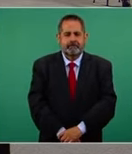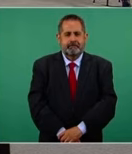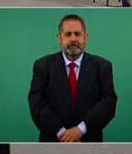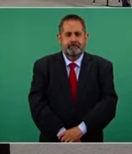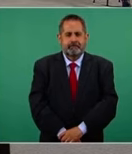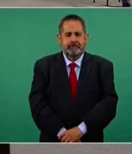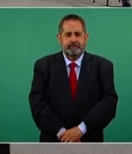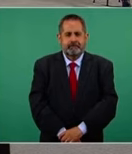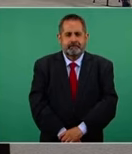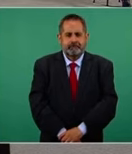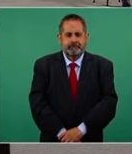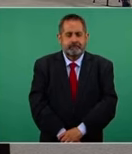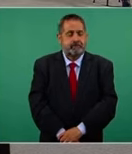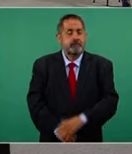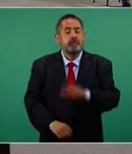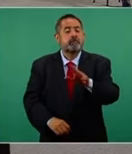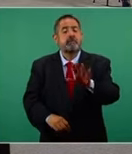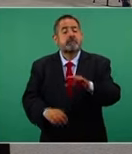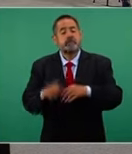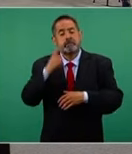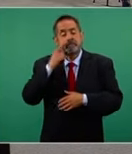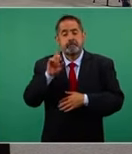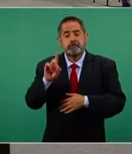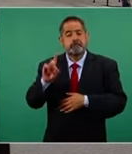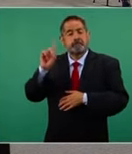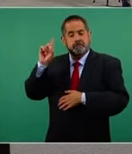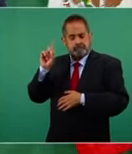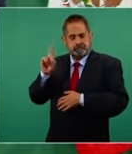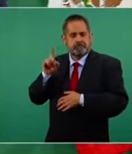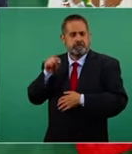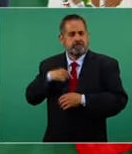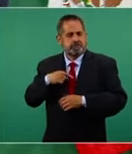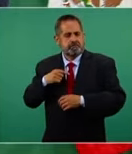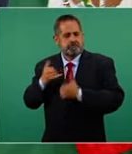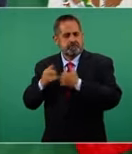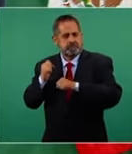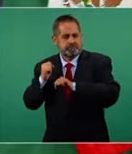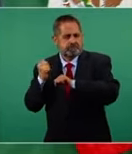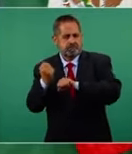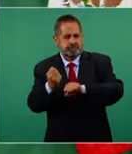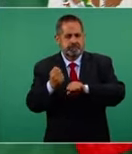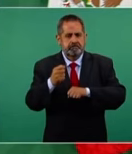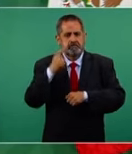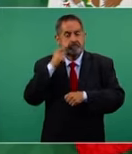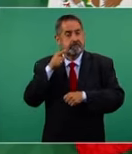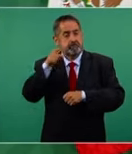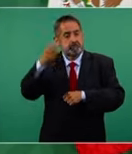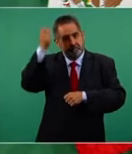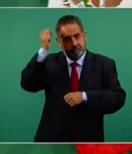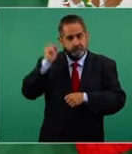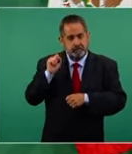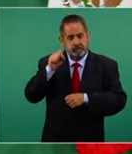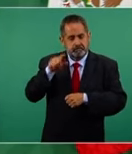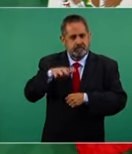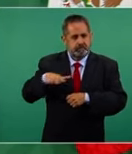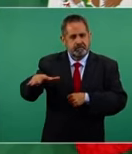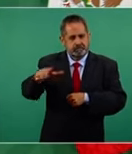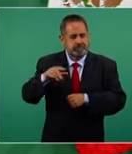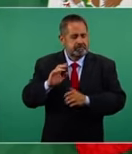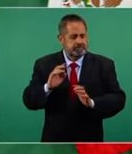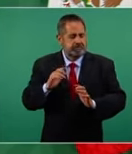No, batí ahora el domingo, que fui allá a Sinaloa, a la Noria.